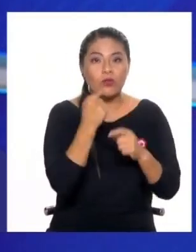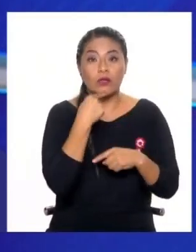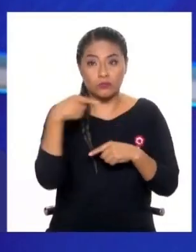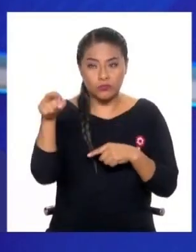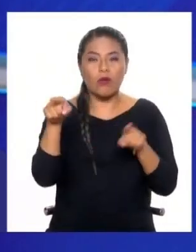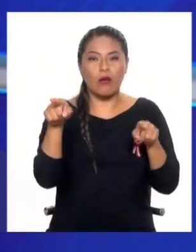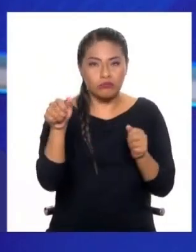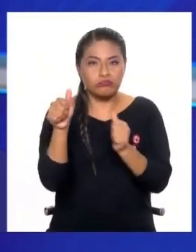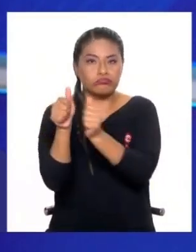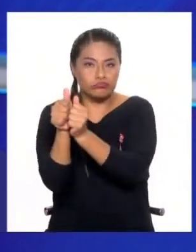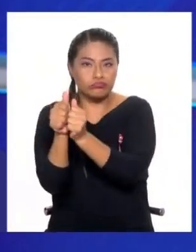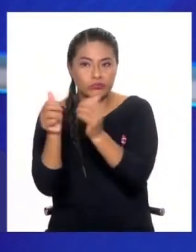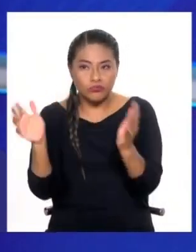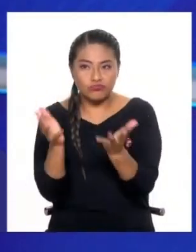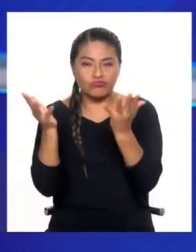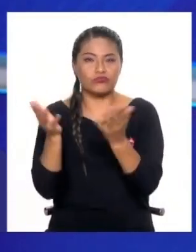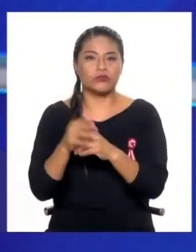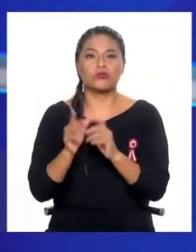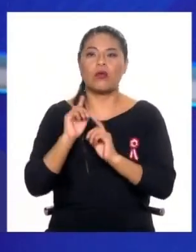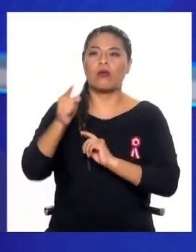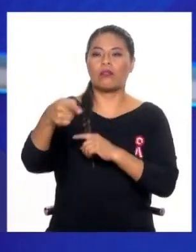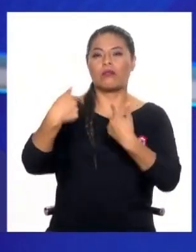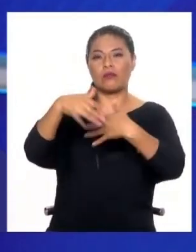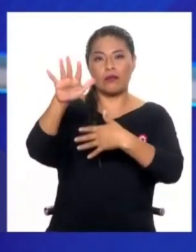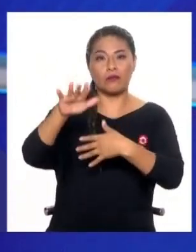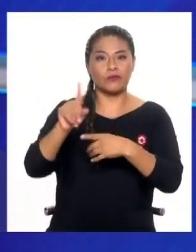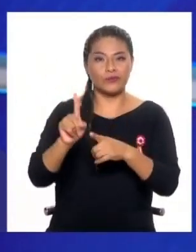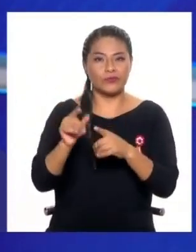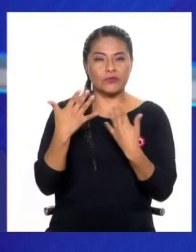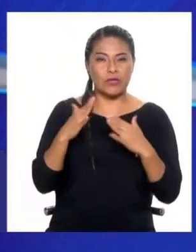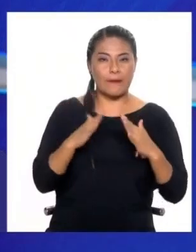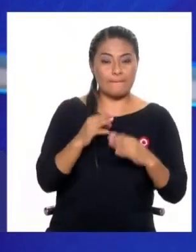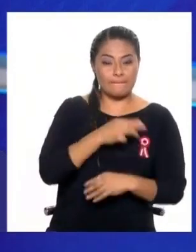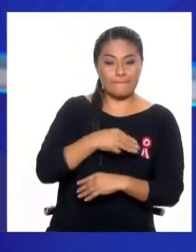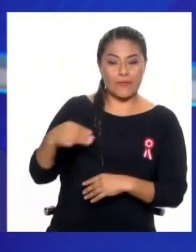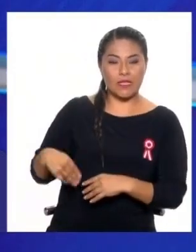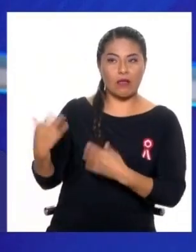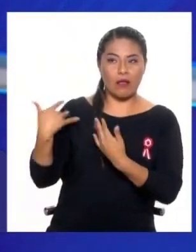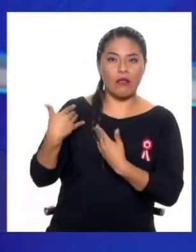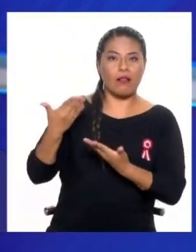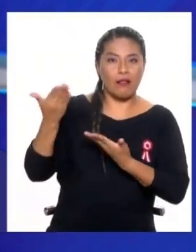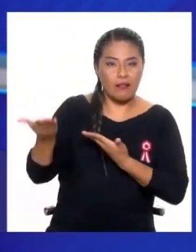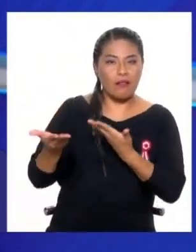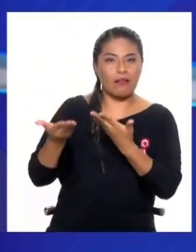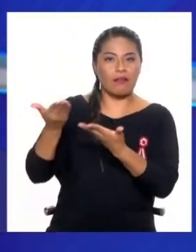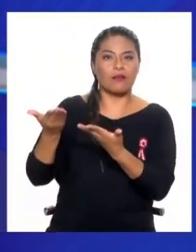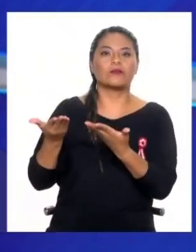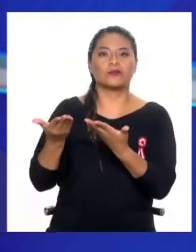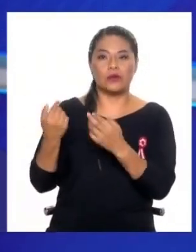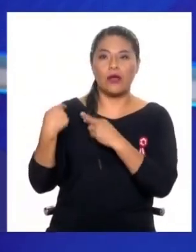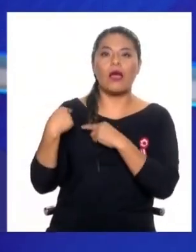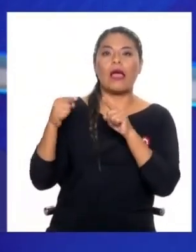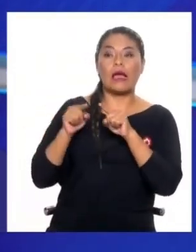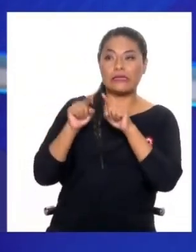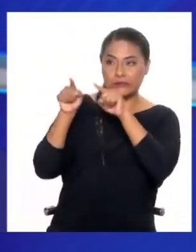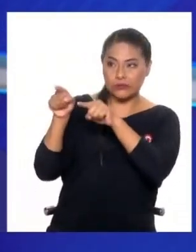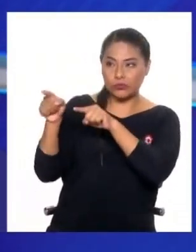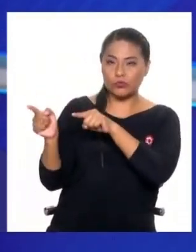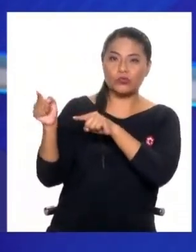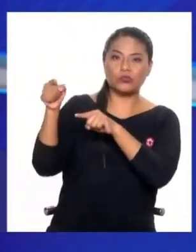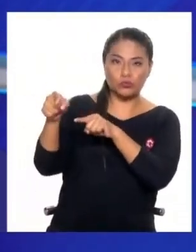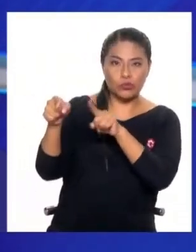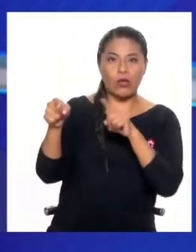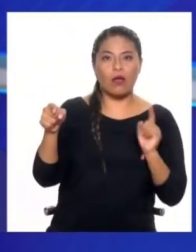O sea, no podemos siempre estar esperando que el Ministerio de Vivienda reaccione y asista. Tenemos que poder delegar competencias reales,